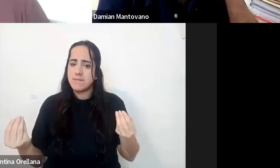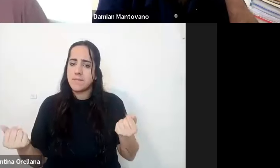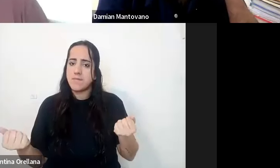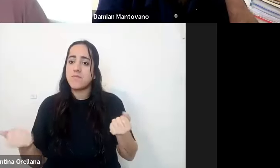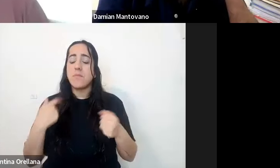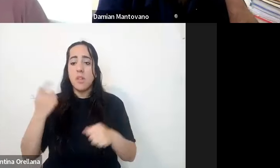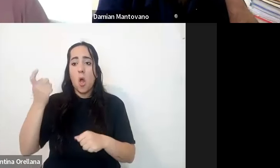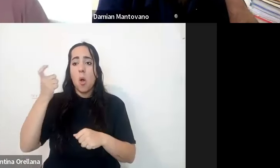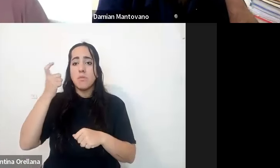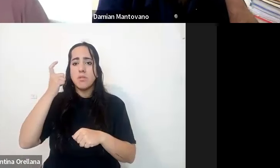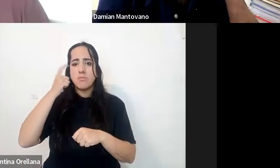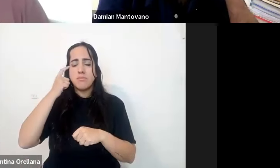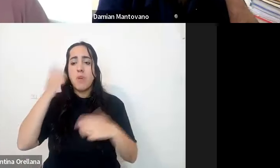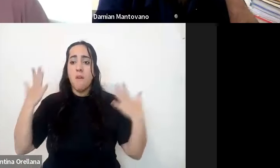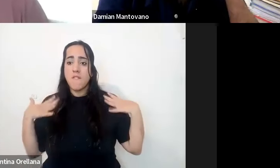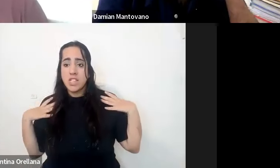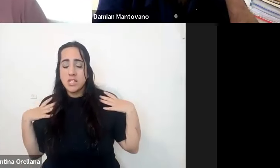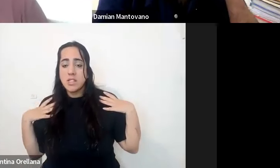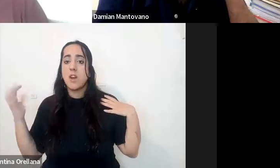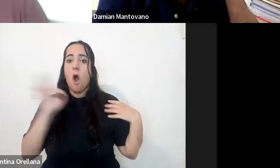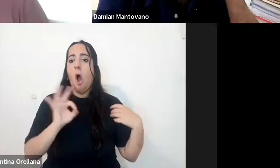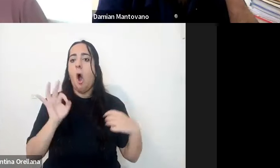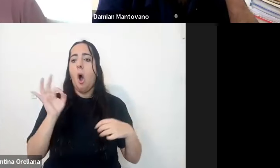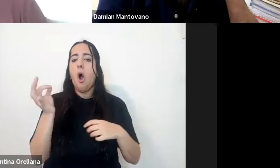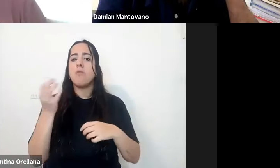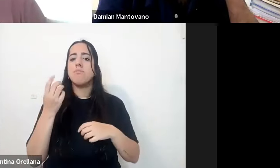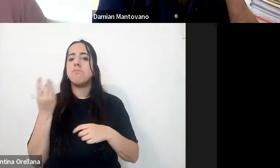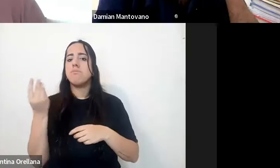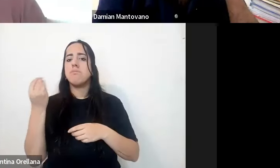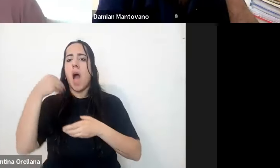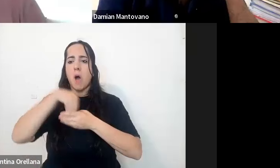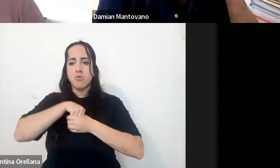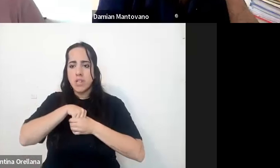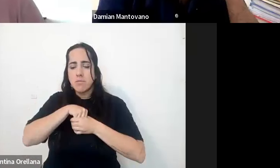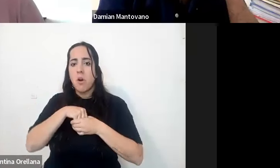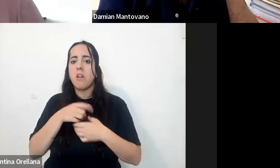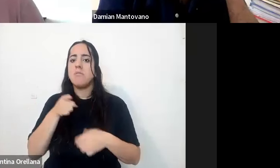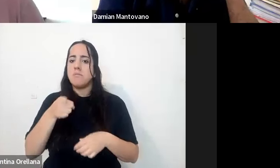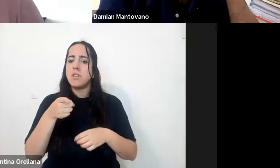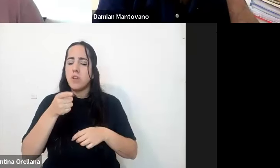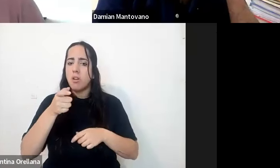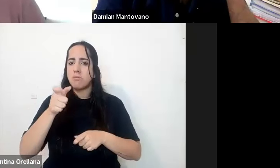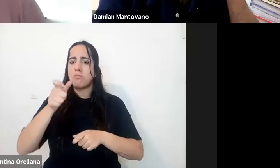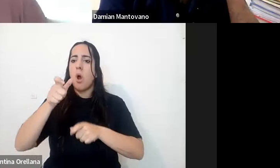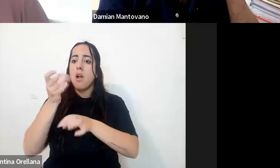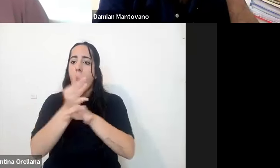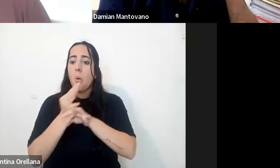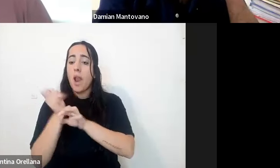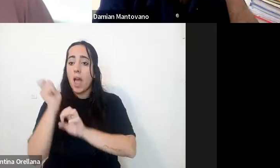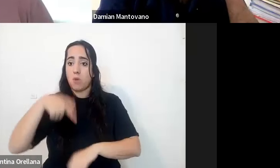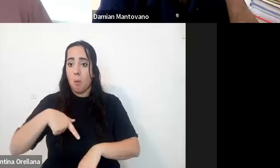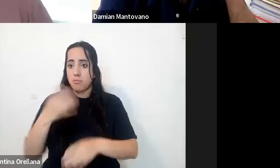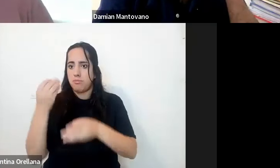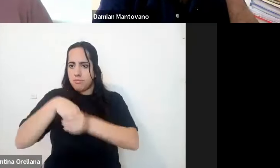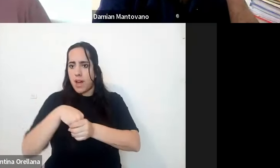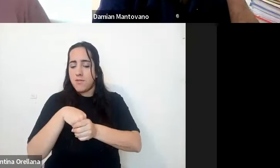trastornos físicos o del espectro autista la mitad están en la enseñanza común y más o menos